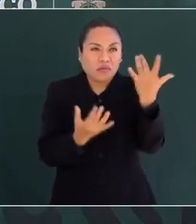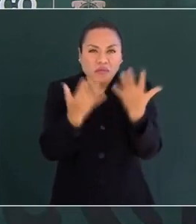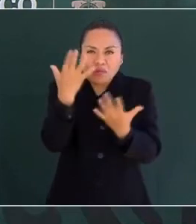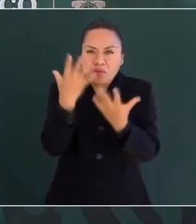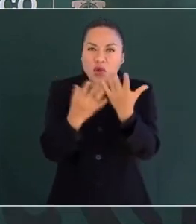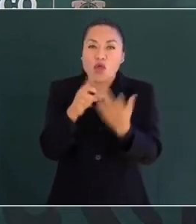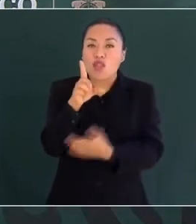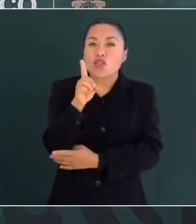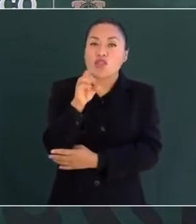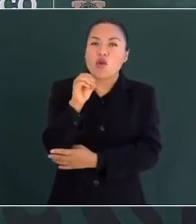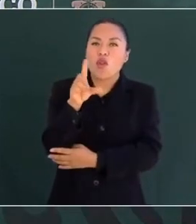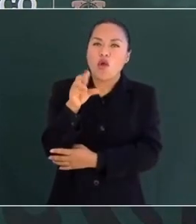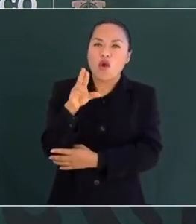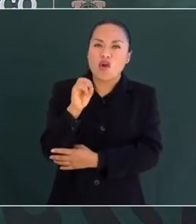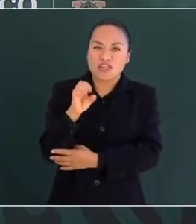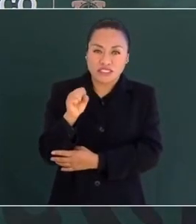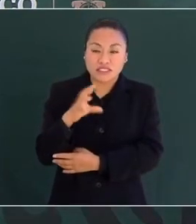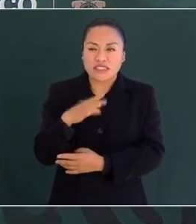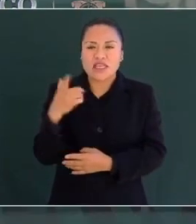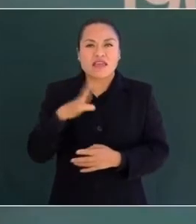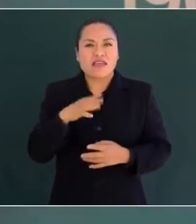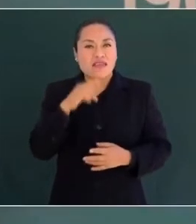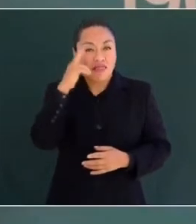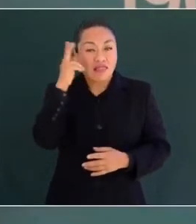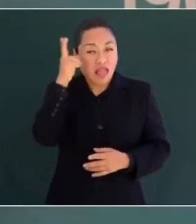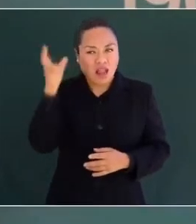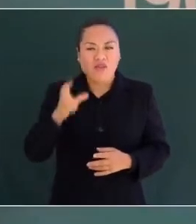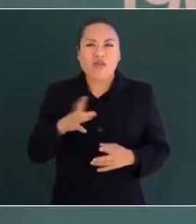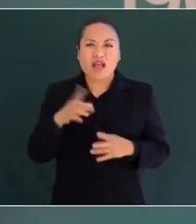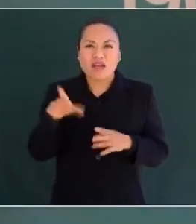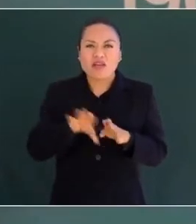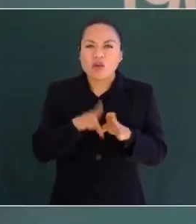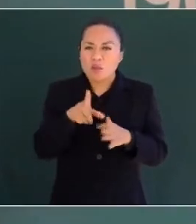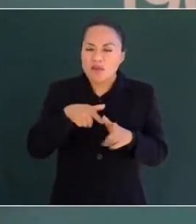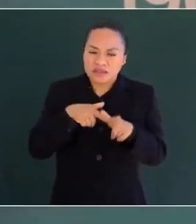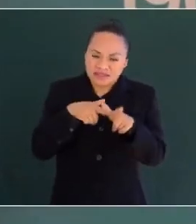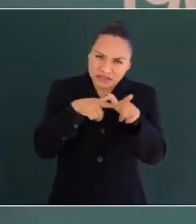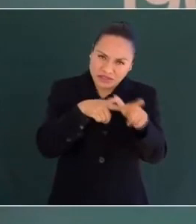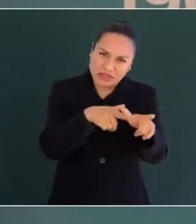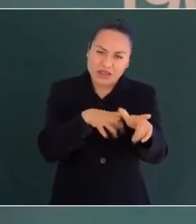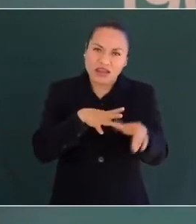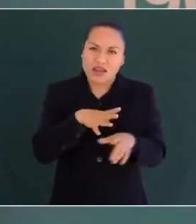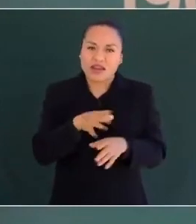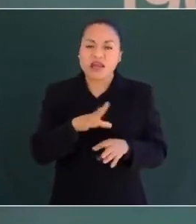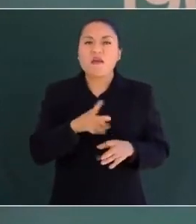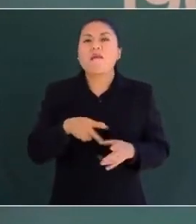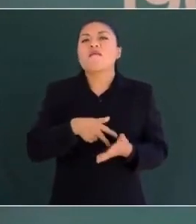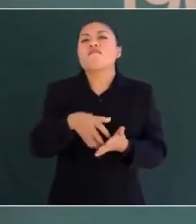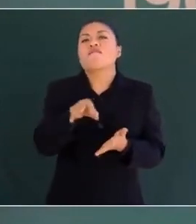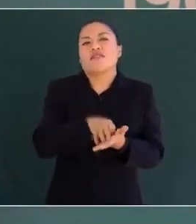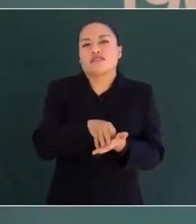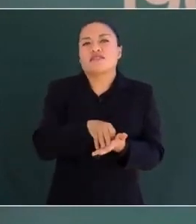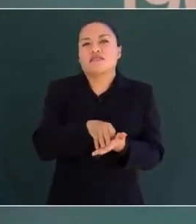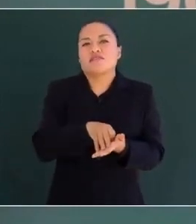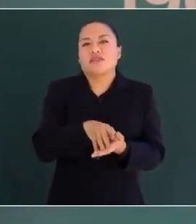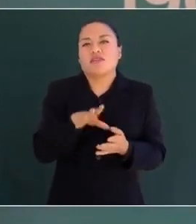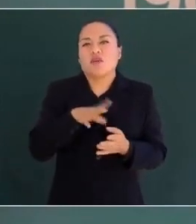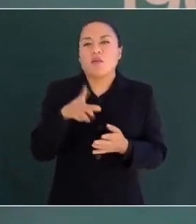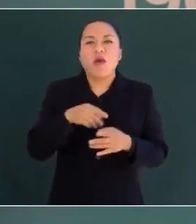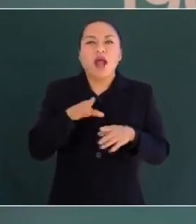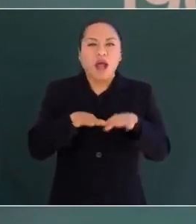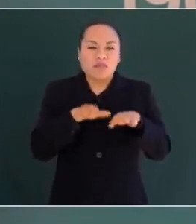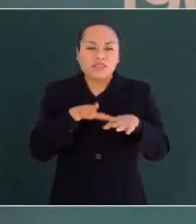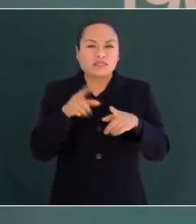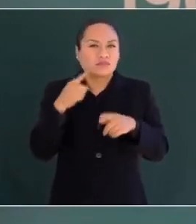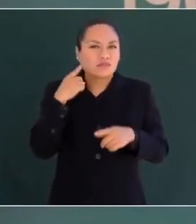Dolores, trabajaba sin tregua al poder colonial, cuyos sangrientos himnos de victoria eran frecuentemente interrumpidos